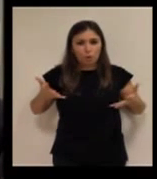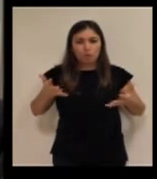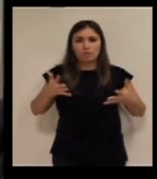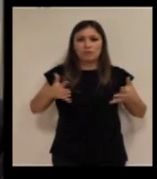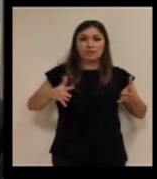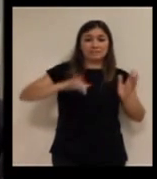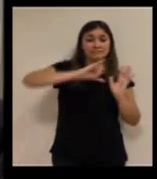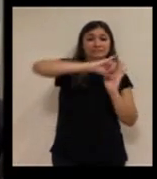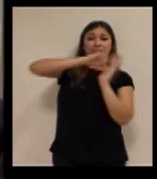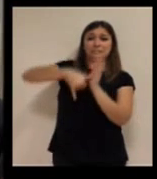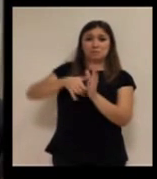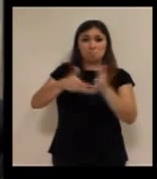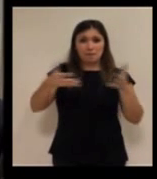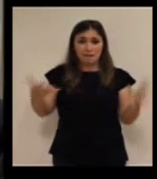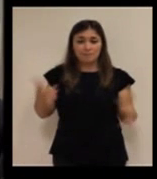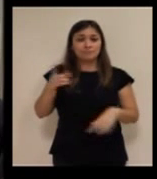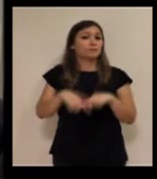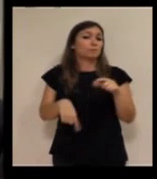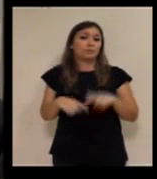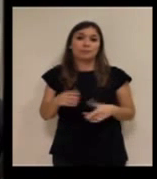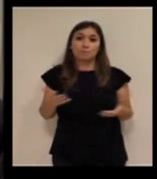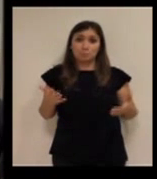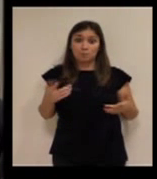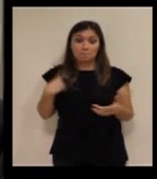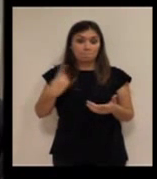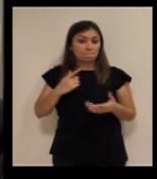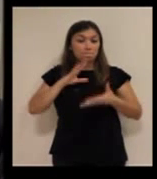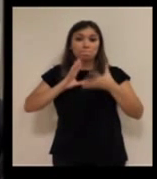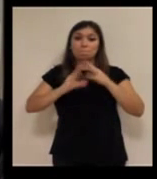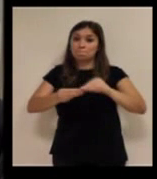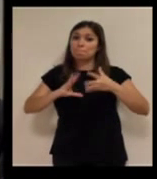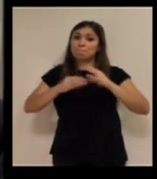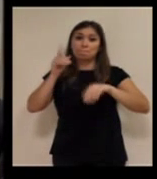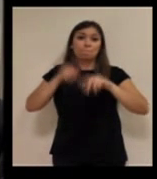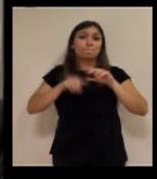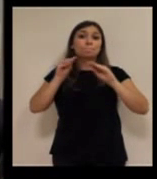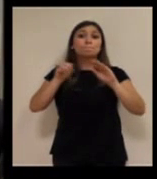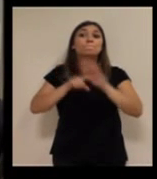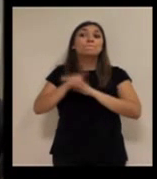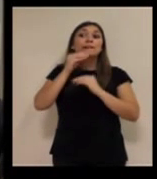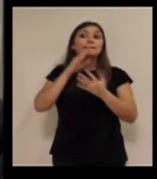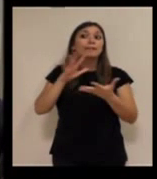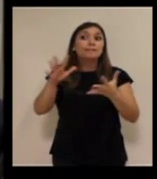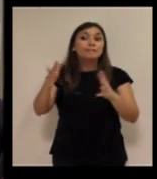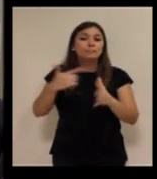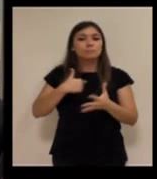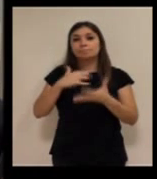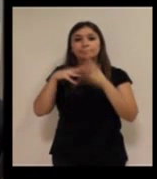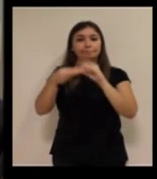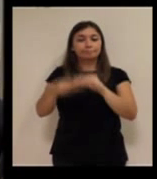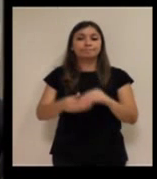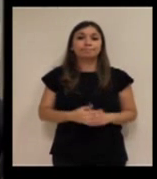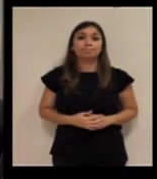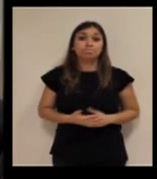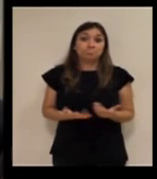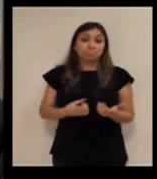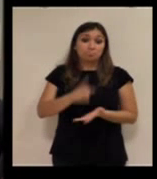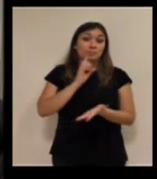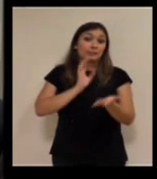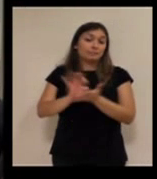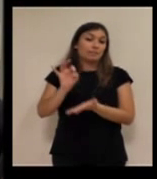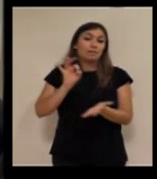altavoces, el radio de acción, hemos ampliado muchas cosas, pero nos hemos tenido que ir adaptando a la evolución de cada una de las personas.